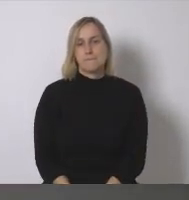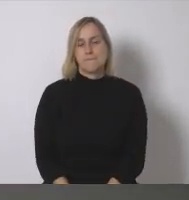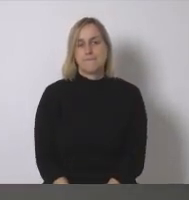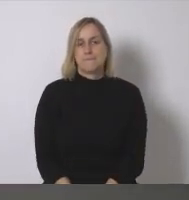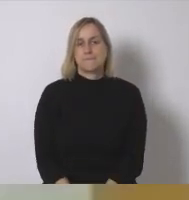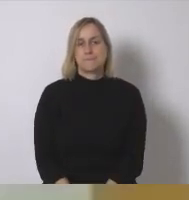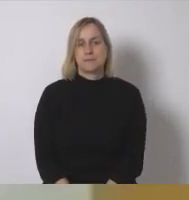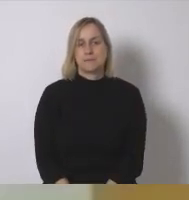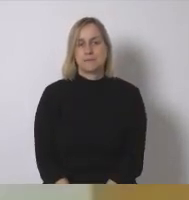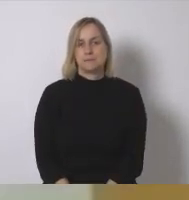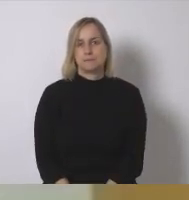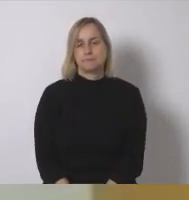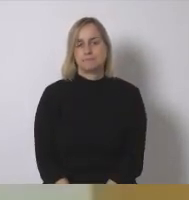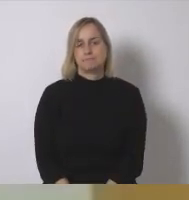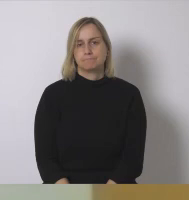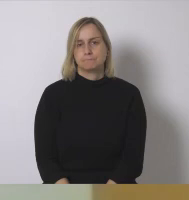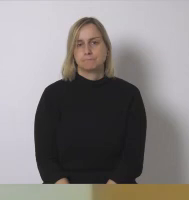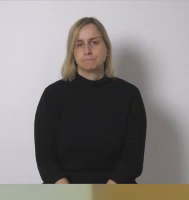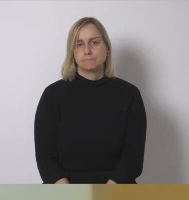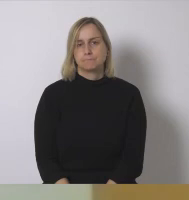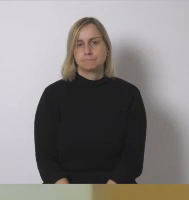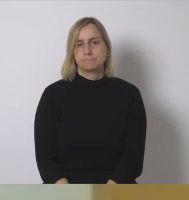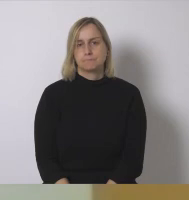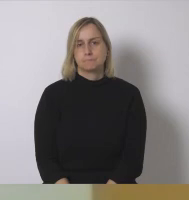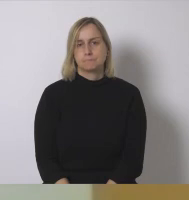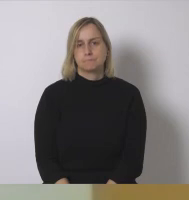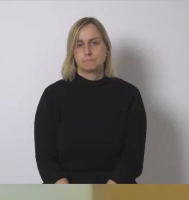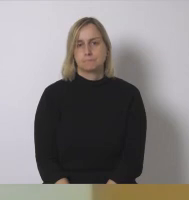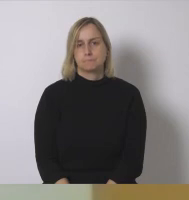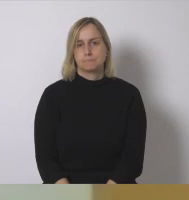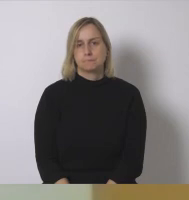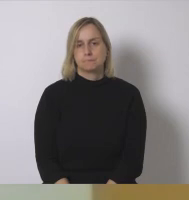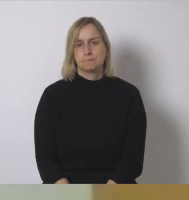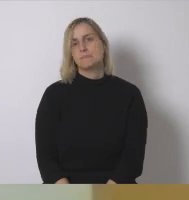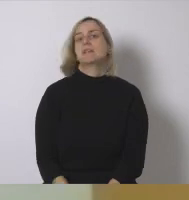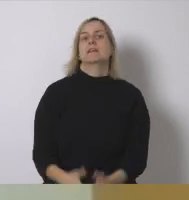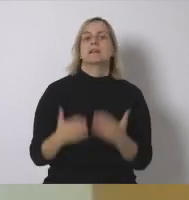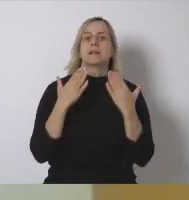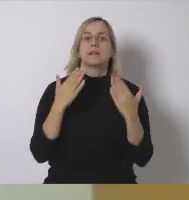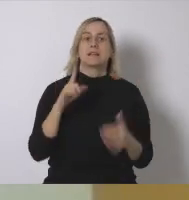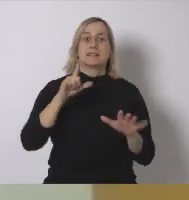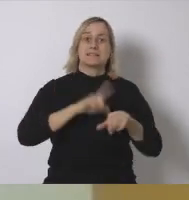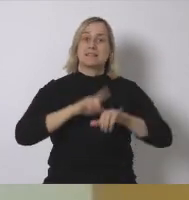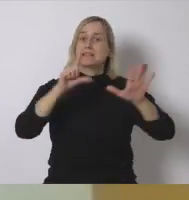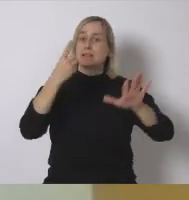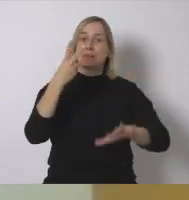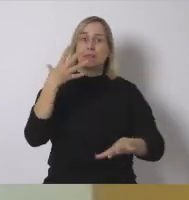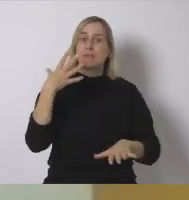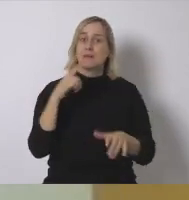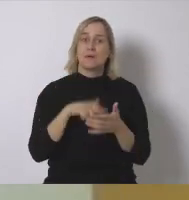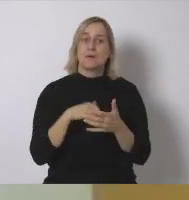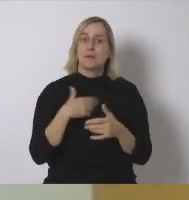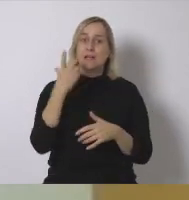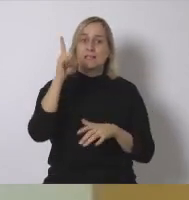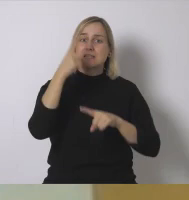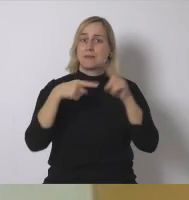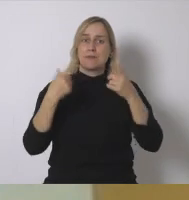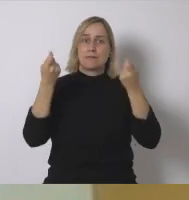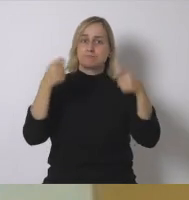Muchas gracias Alejandro Si ahora son las Muchas gracias Alejandro son las 7